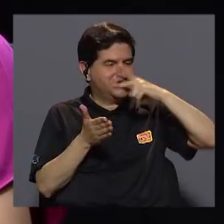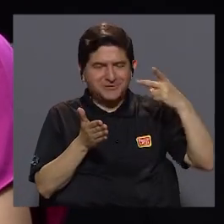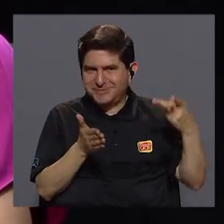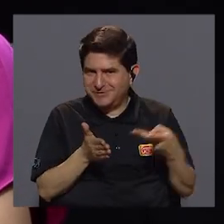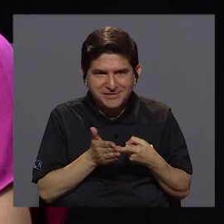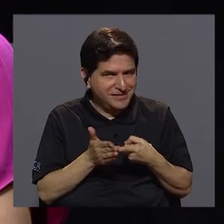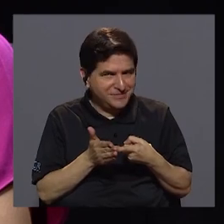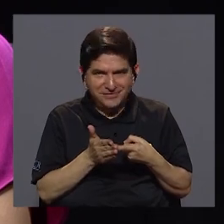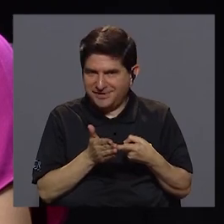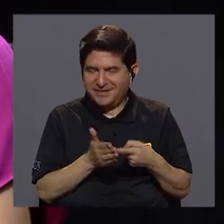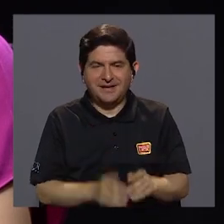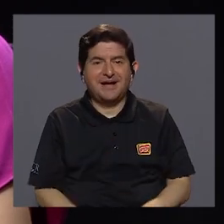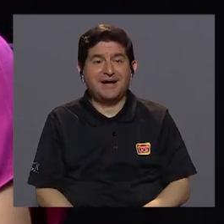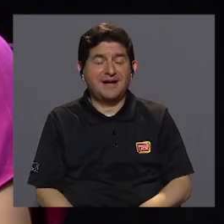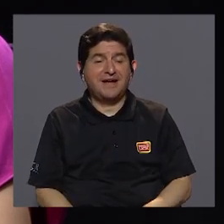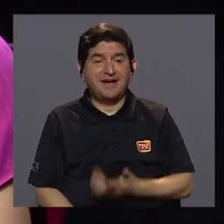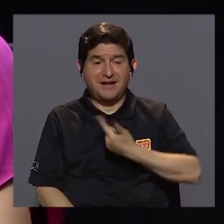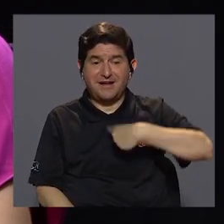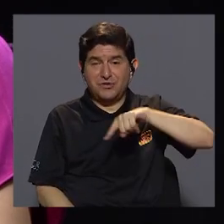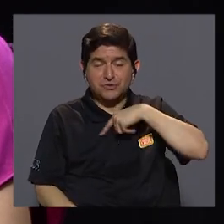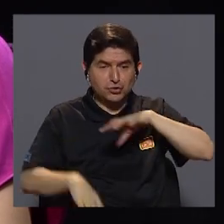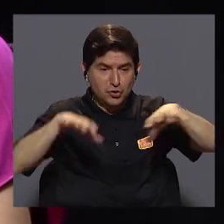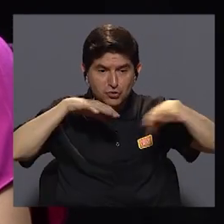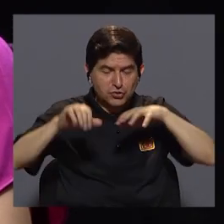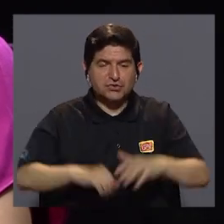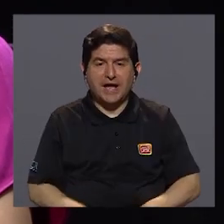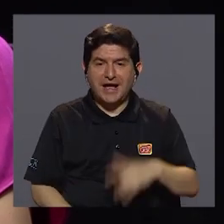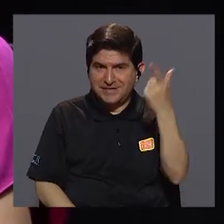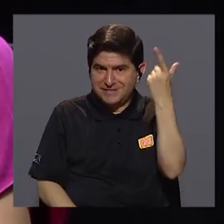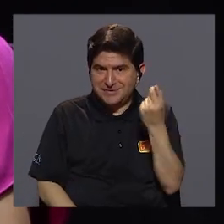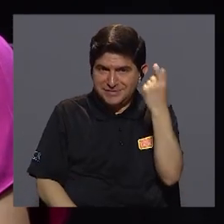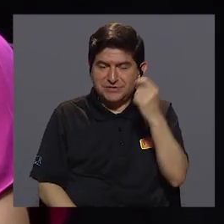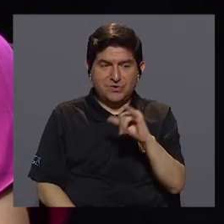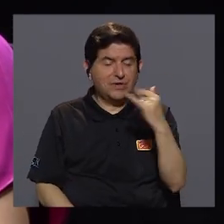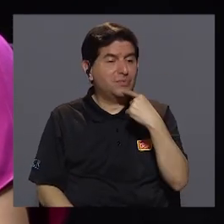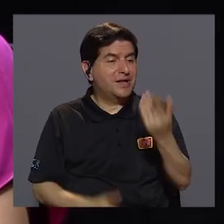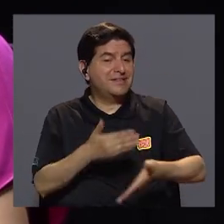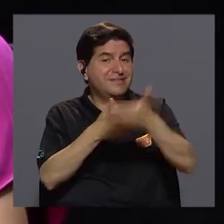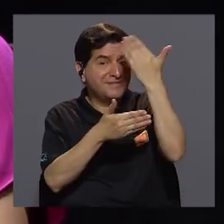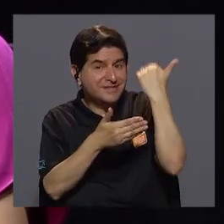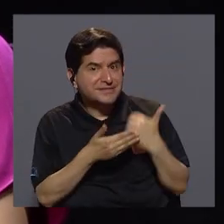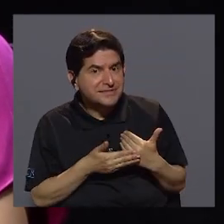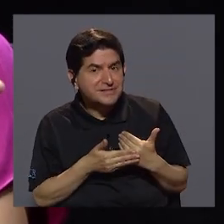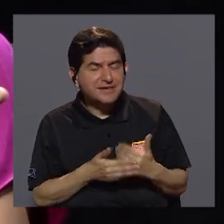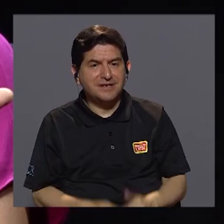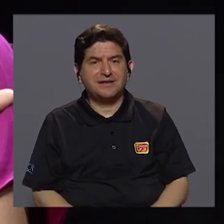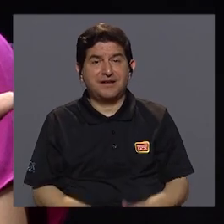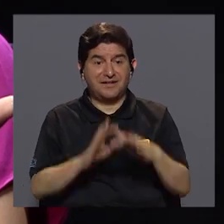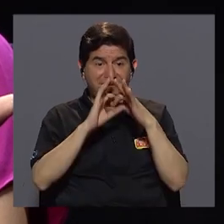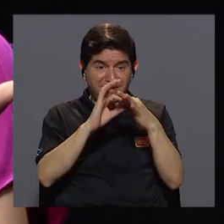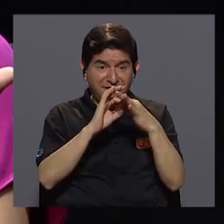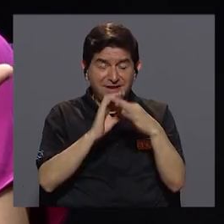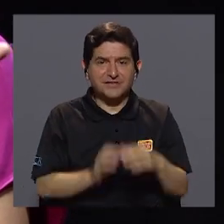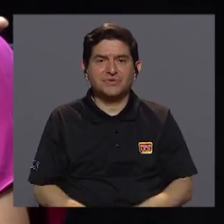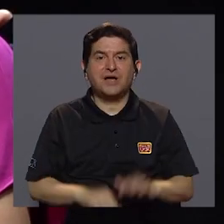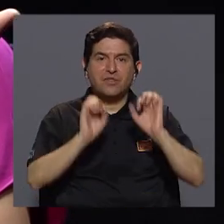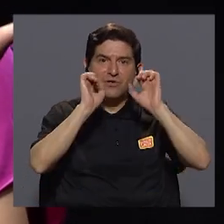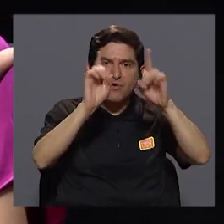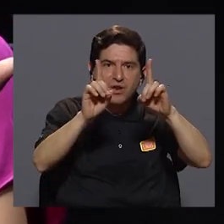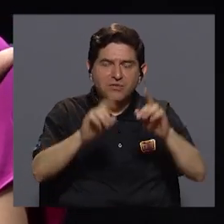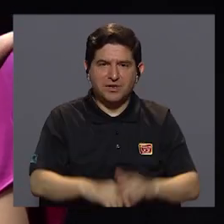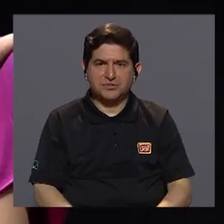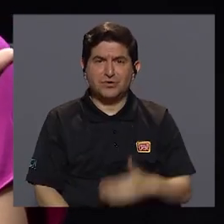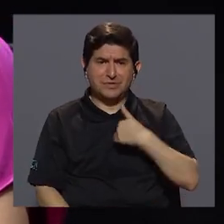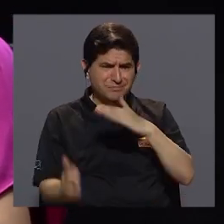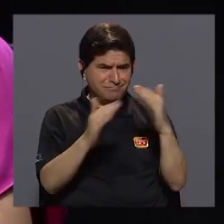tener que tomar acciones en términos de pensiones, sino como mencionamos anteriormente, tiene que ver por ejemplo con el lado educativo. Cómo